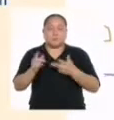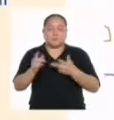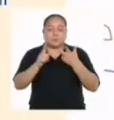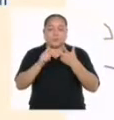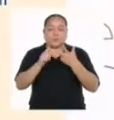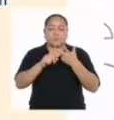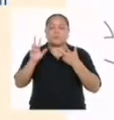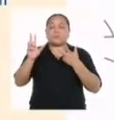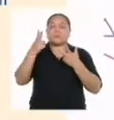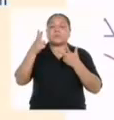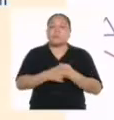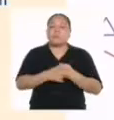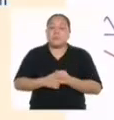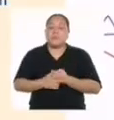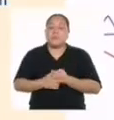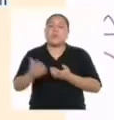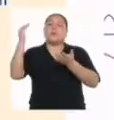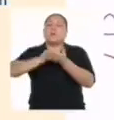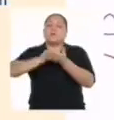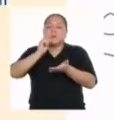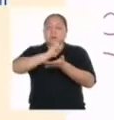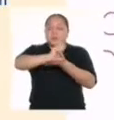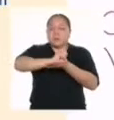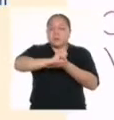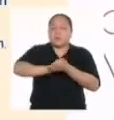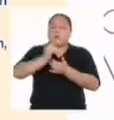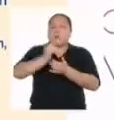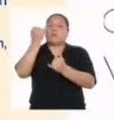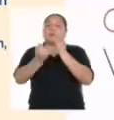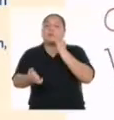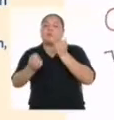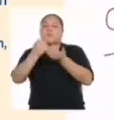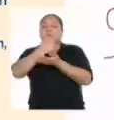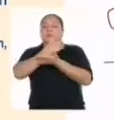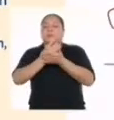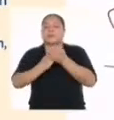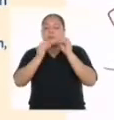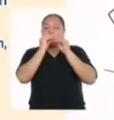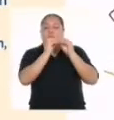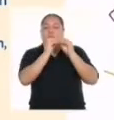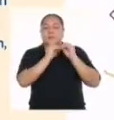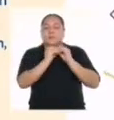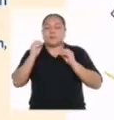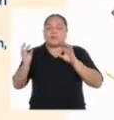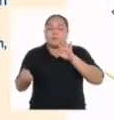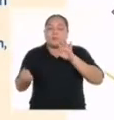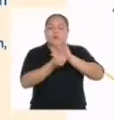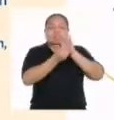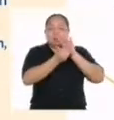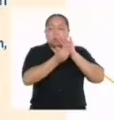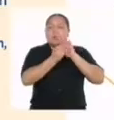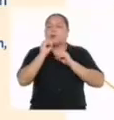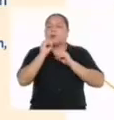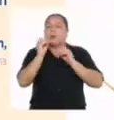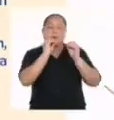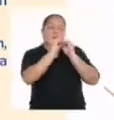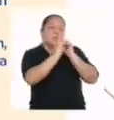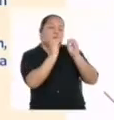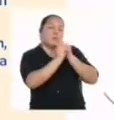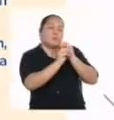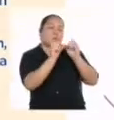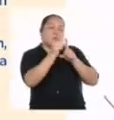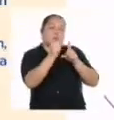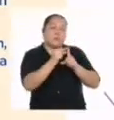reescritura corresponde a la última etapa de la revisión que implica añadir o reemplazar elementos de la